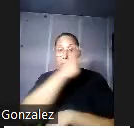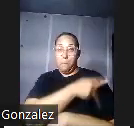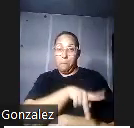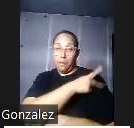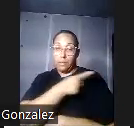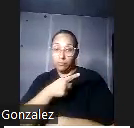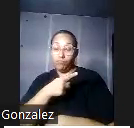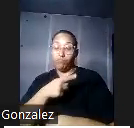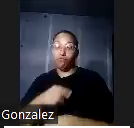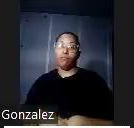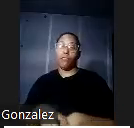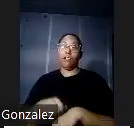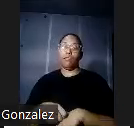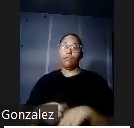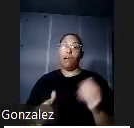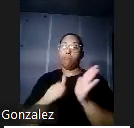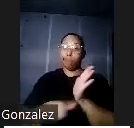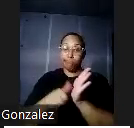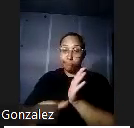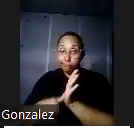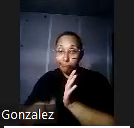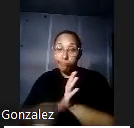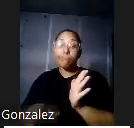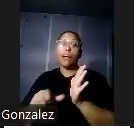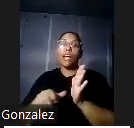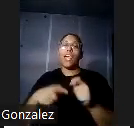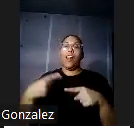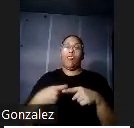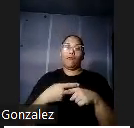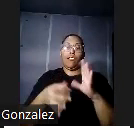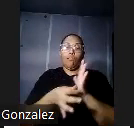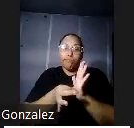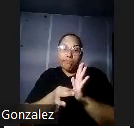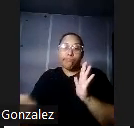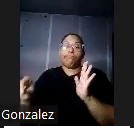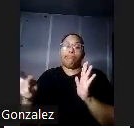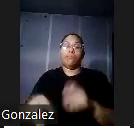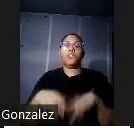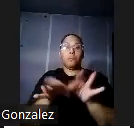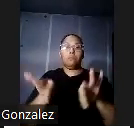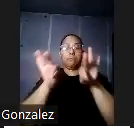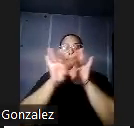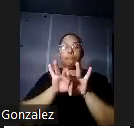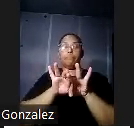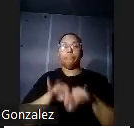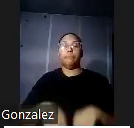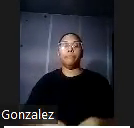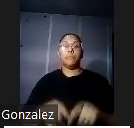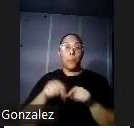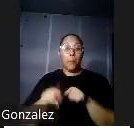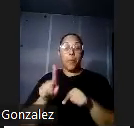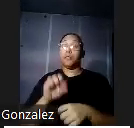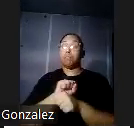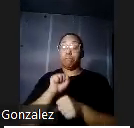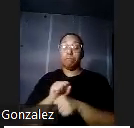vez el gusano a través de la heces y seguía ese ciclo y esa era una de las importancias de que mientras ellos estuvieran trabajando en el campo